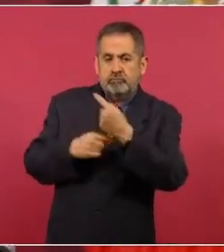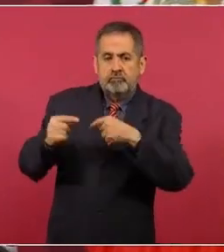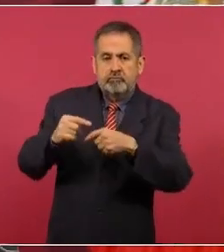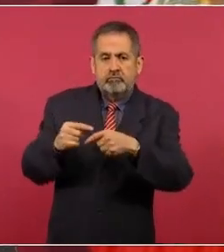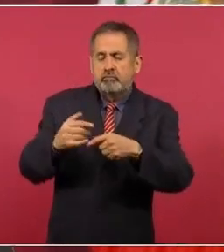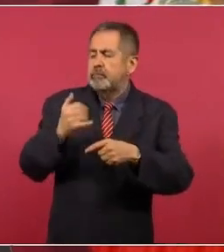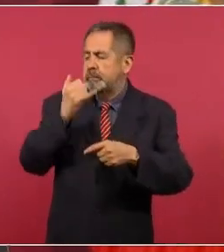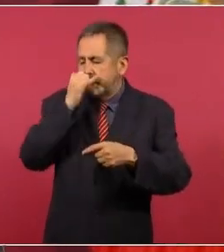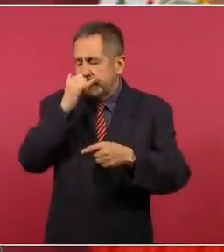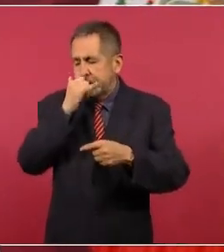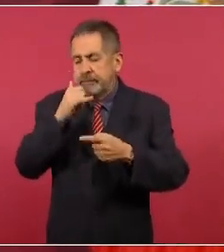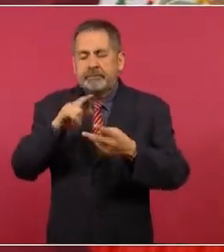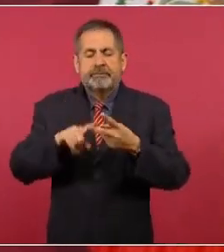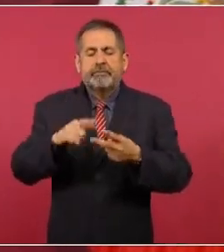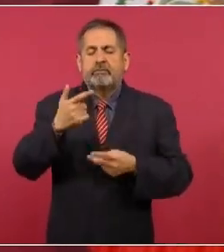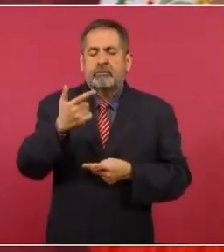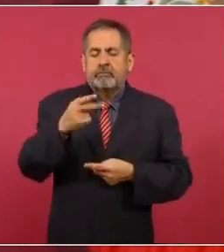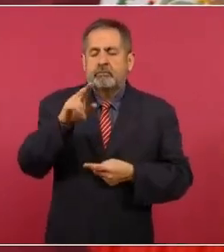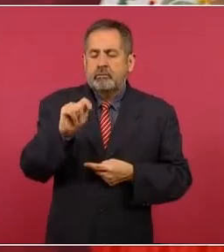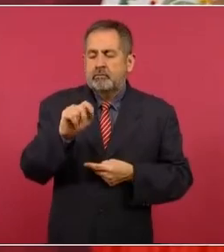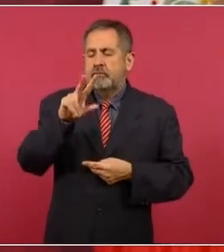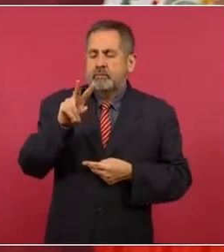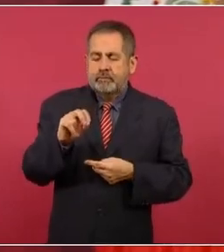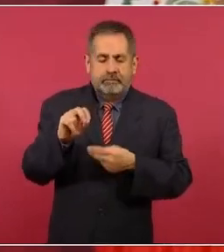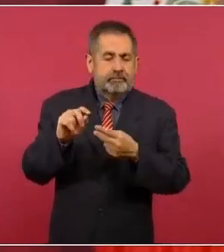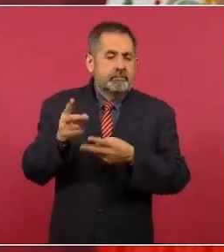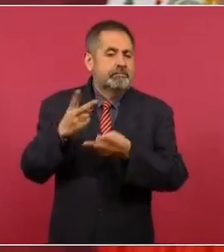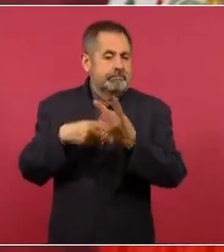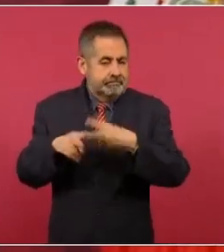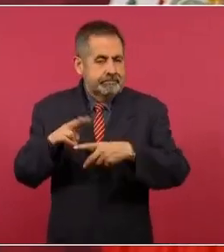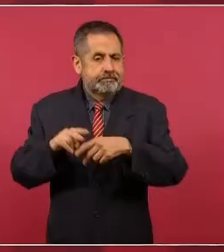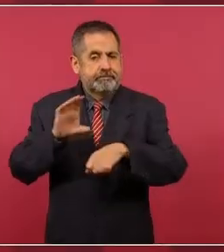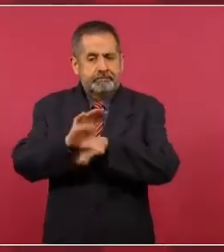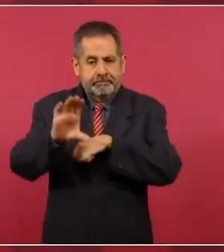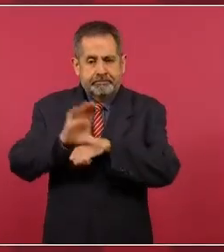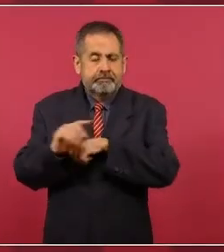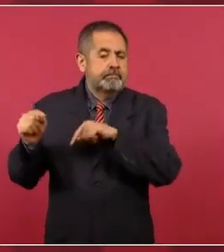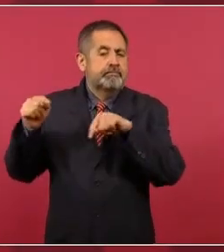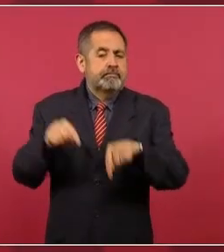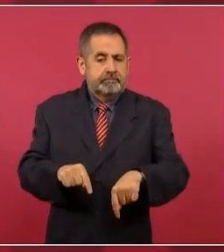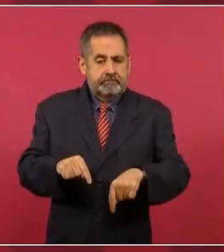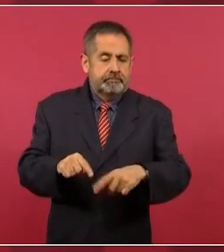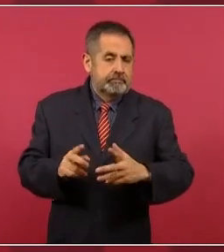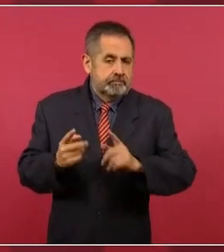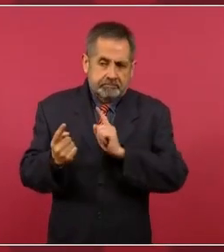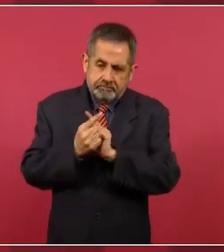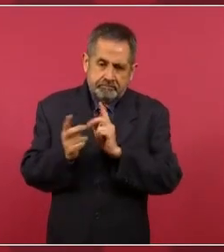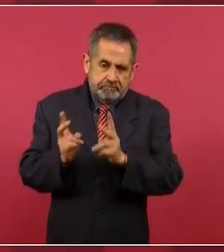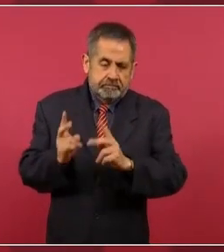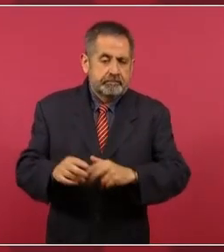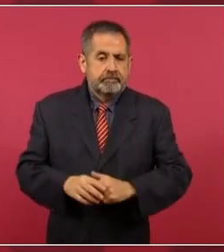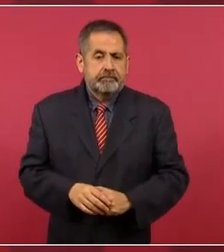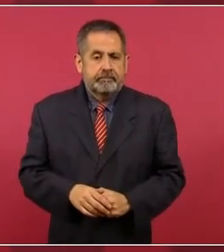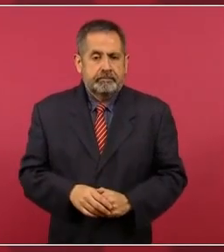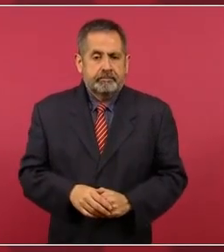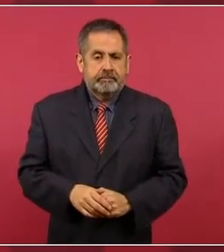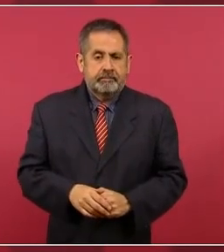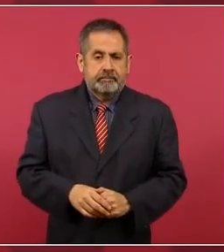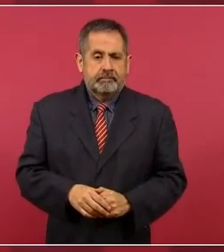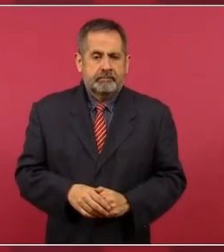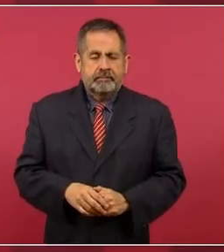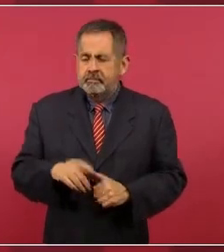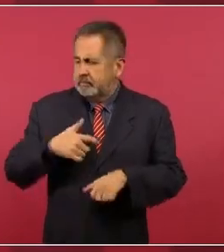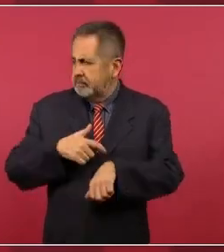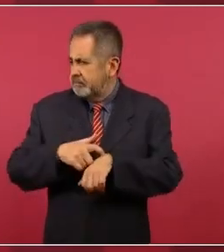perdón, Gustavo Petro, a